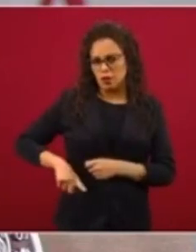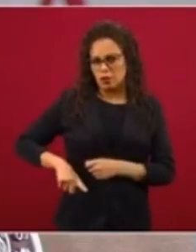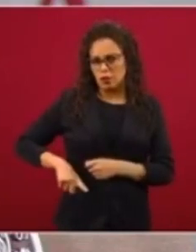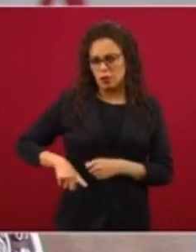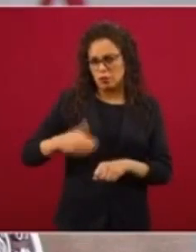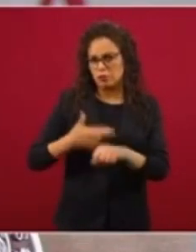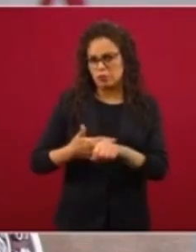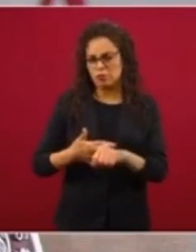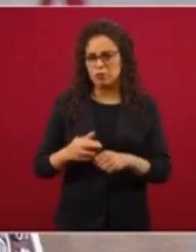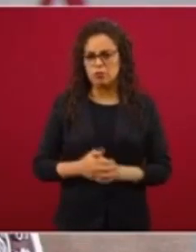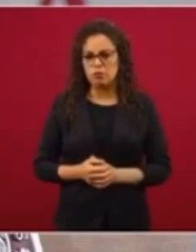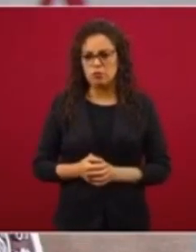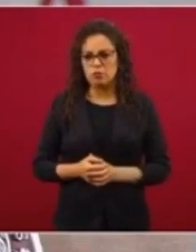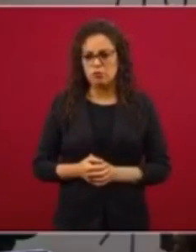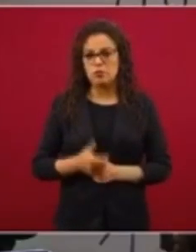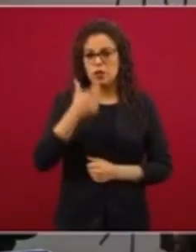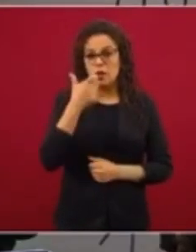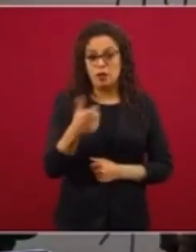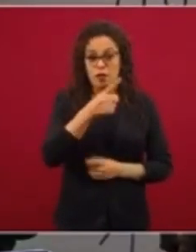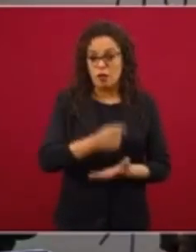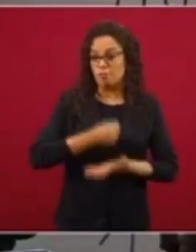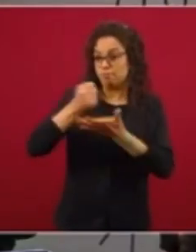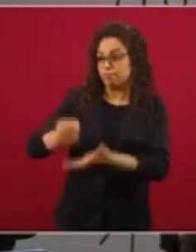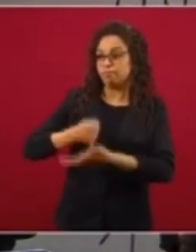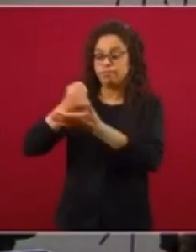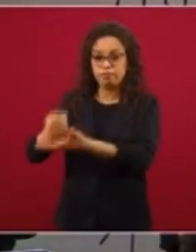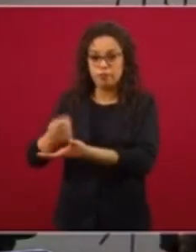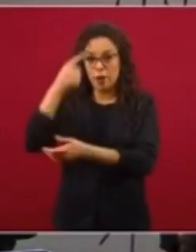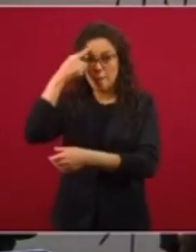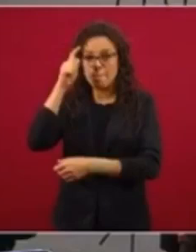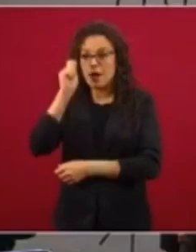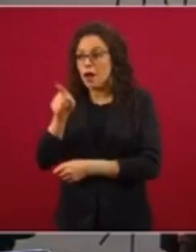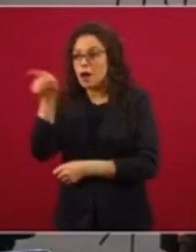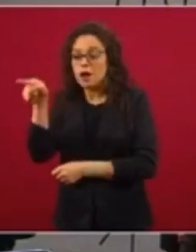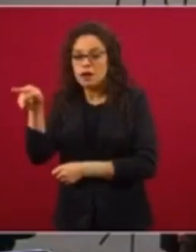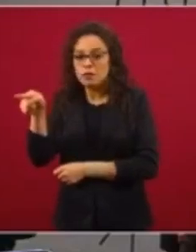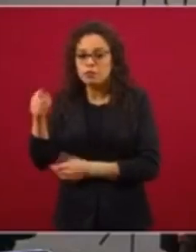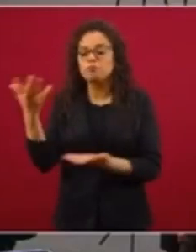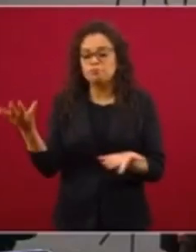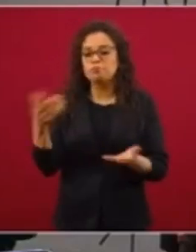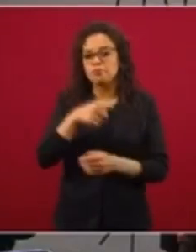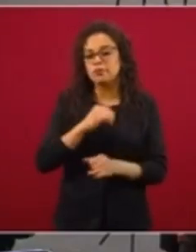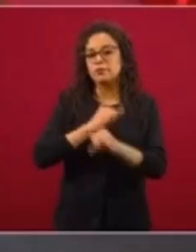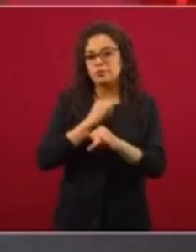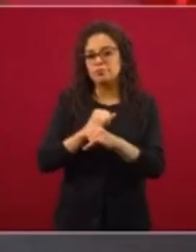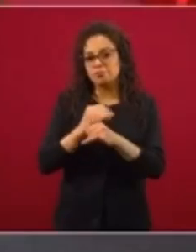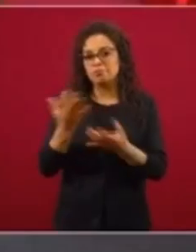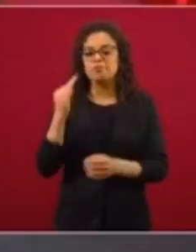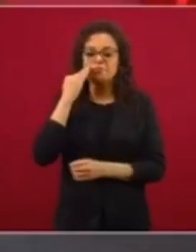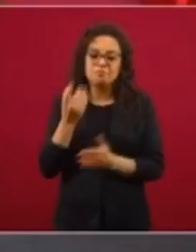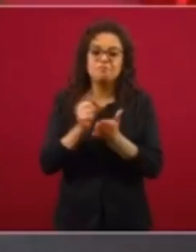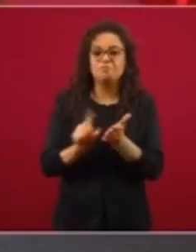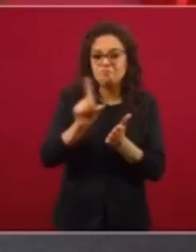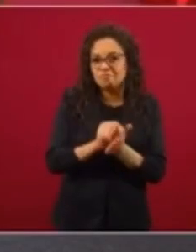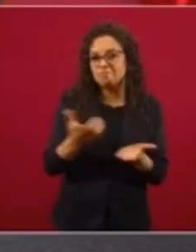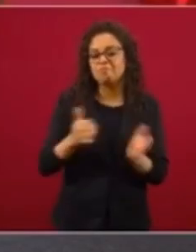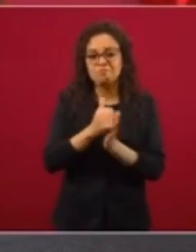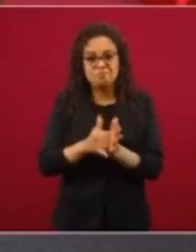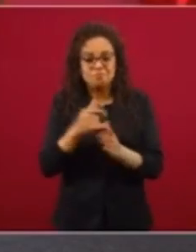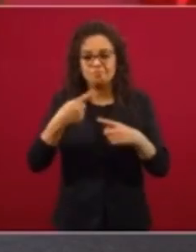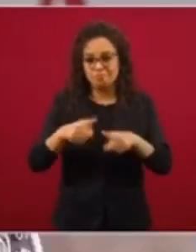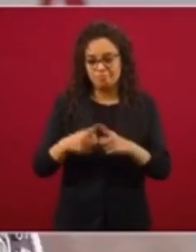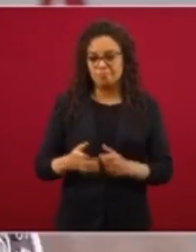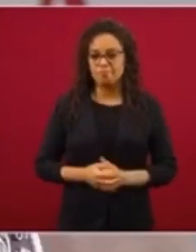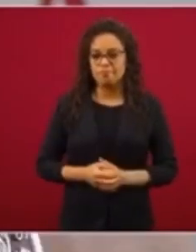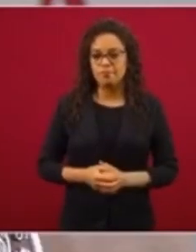públicos a redes sociales. Ahí está el tema de Facebook, por ejemplo, en la campaña del 2018. Que fue también muy importante. Y